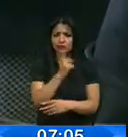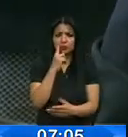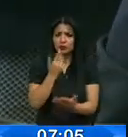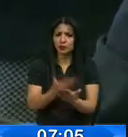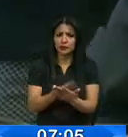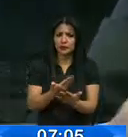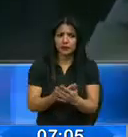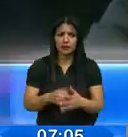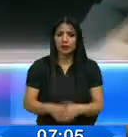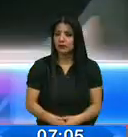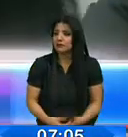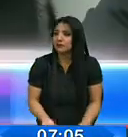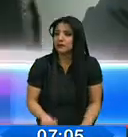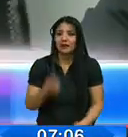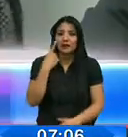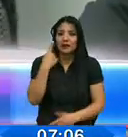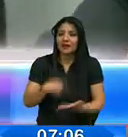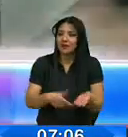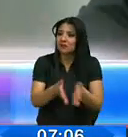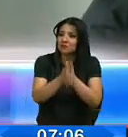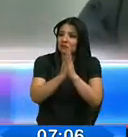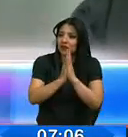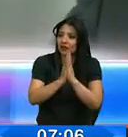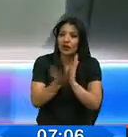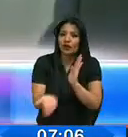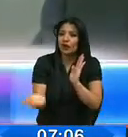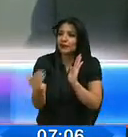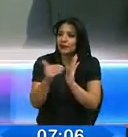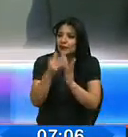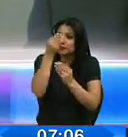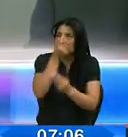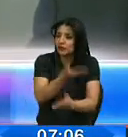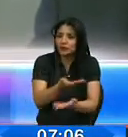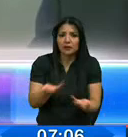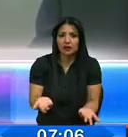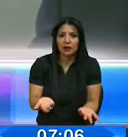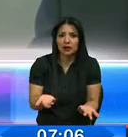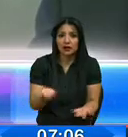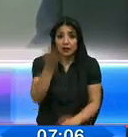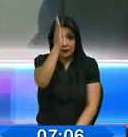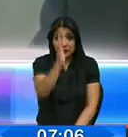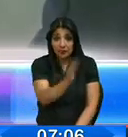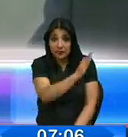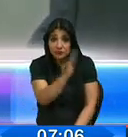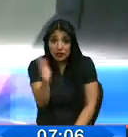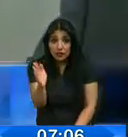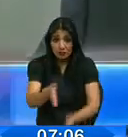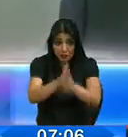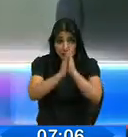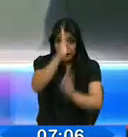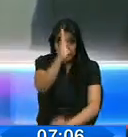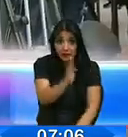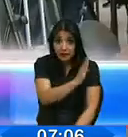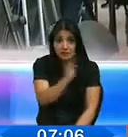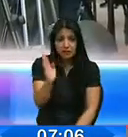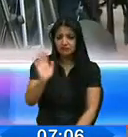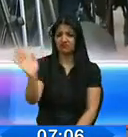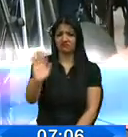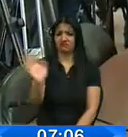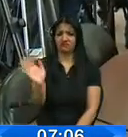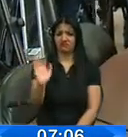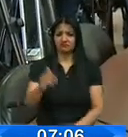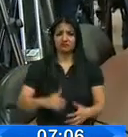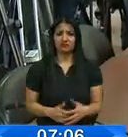Yo no sé para qué solicita la ampliación, la ampliación de qué, de las bendiciones. Yo no creo que eso cabe, señor. De